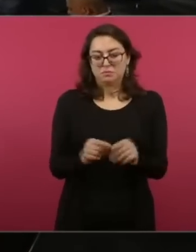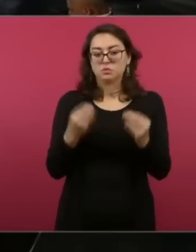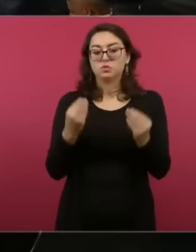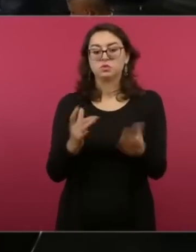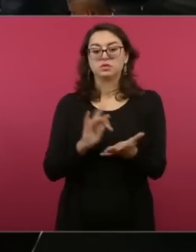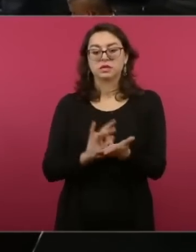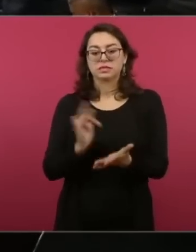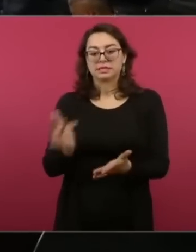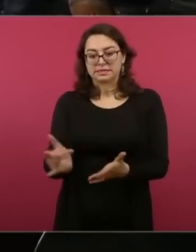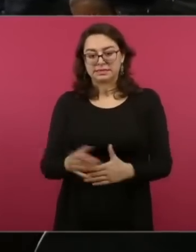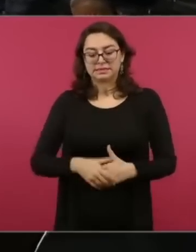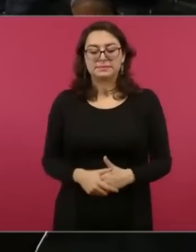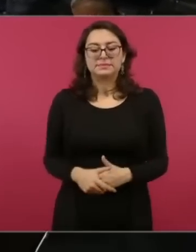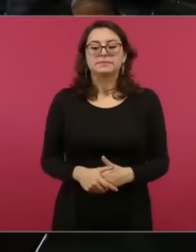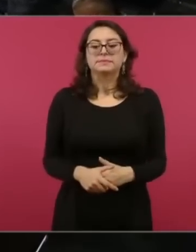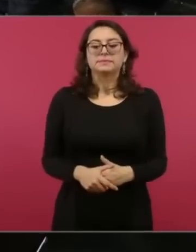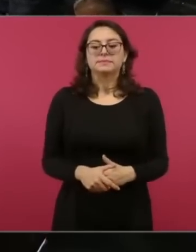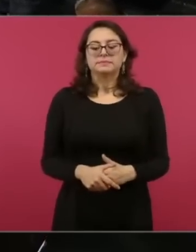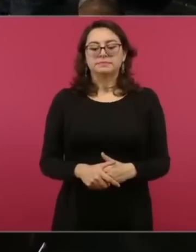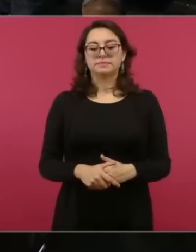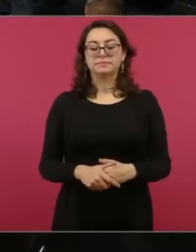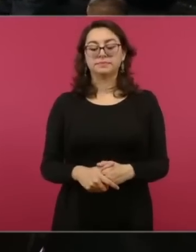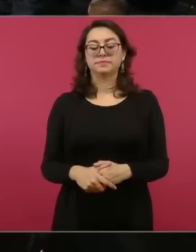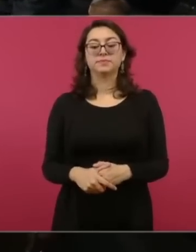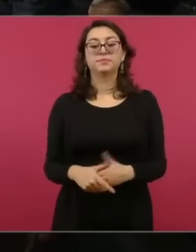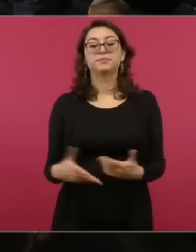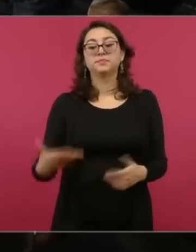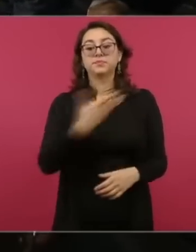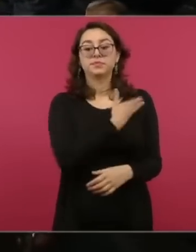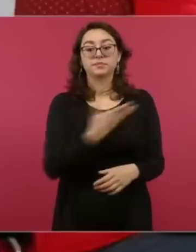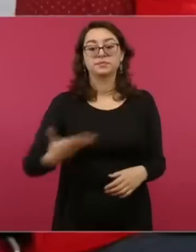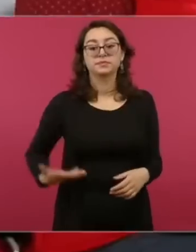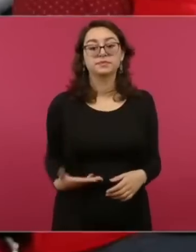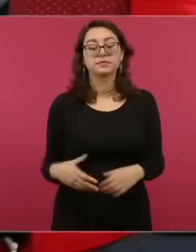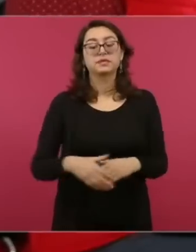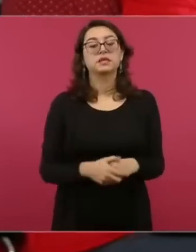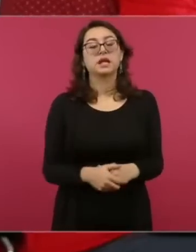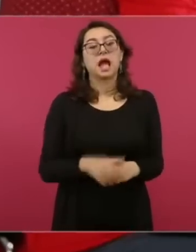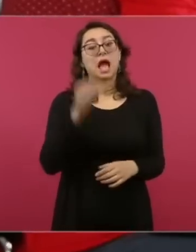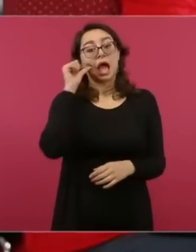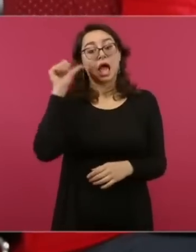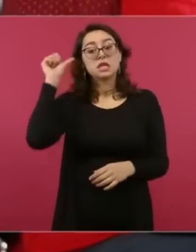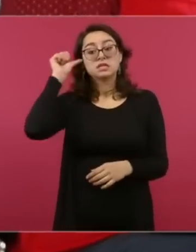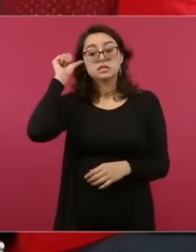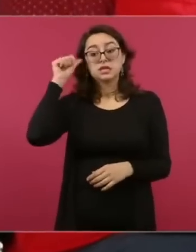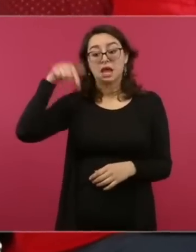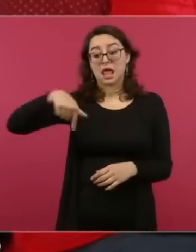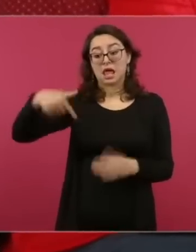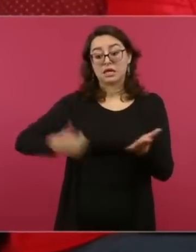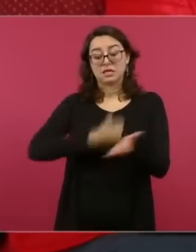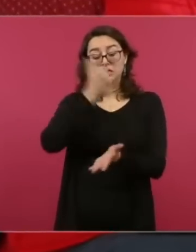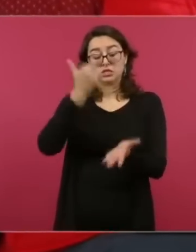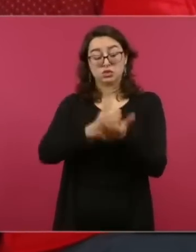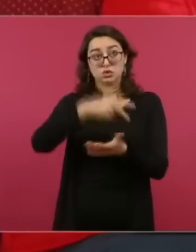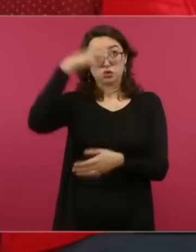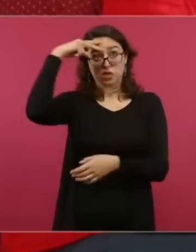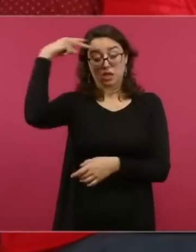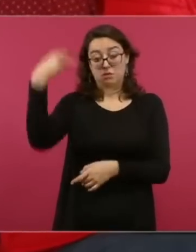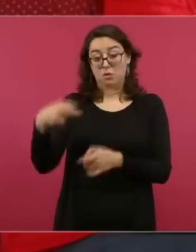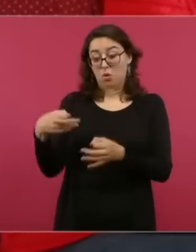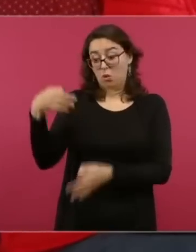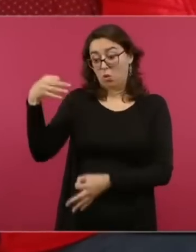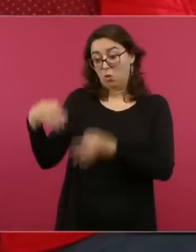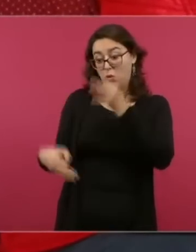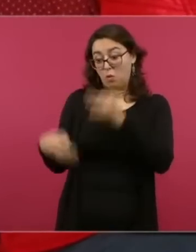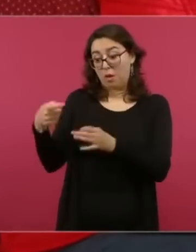Presidente, gracias. Y preguntarle sobre el tema de los libros de texto. Ayer una jueza de la Ciudad de México dio 24 horas a la SEP para